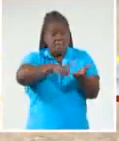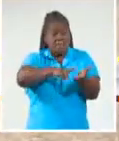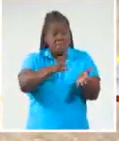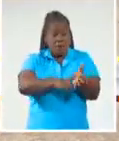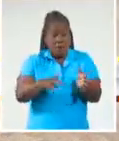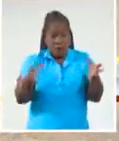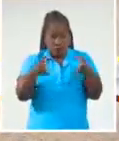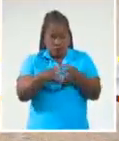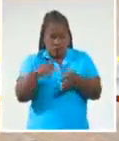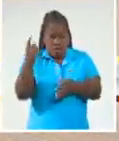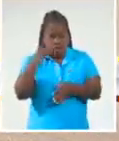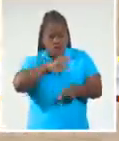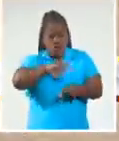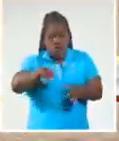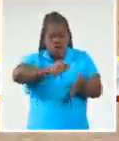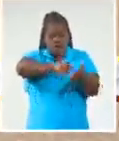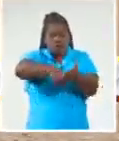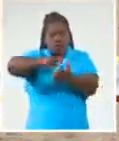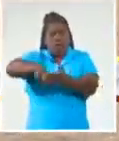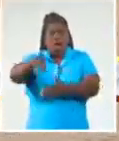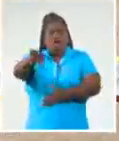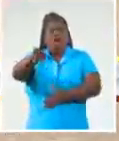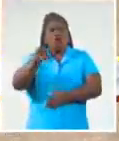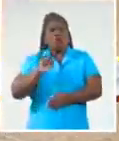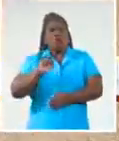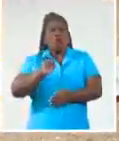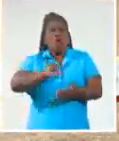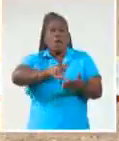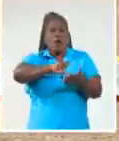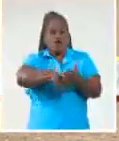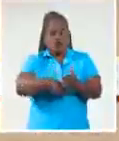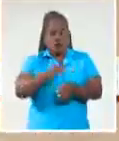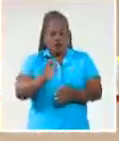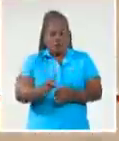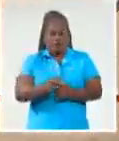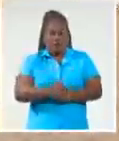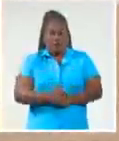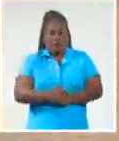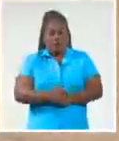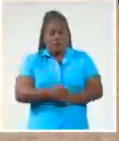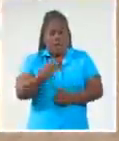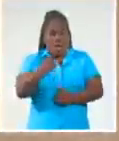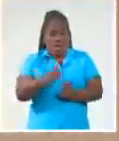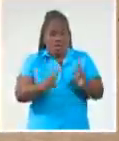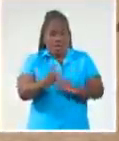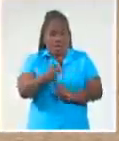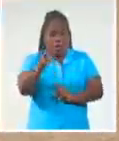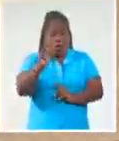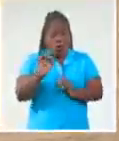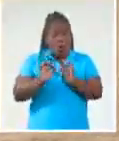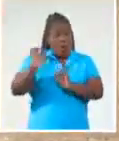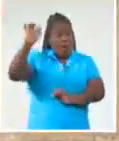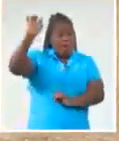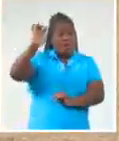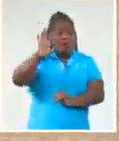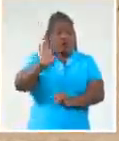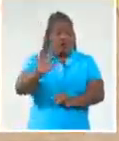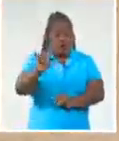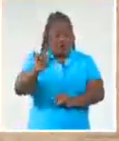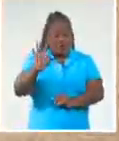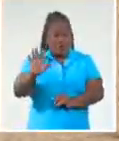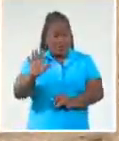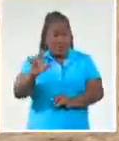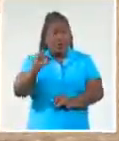nacional cubana ya firmaron nuevos contratos para intervenir en ligas foráneas. El delantero de 1 metro y 95 centímetros con experiencias,